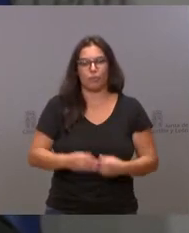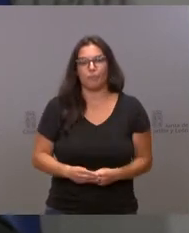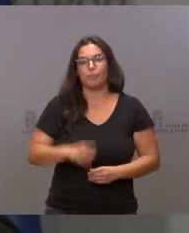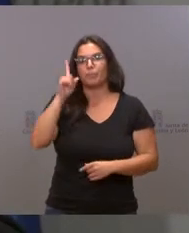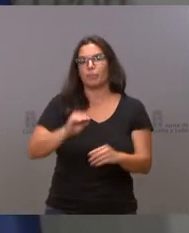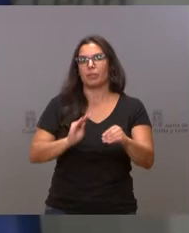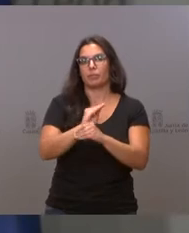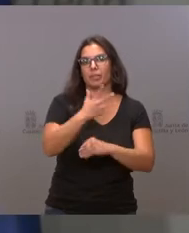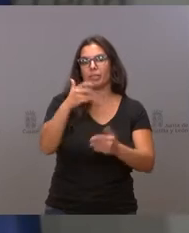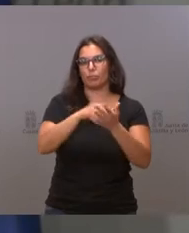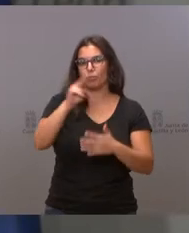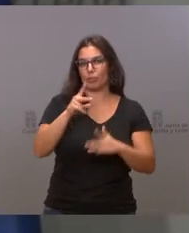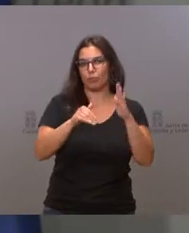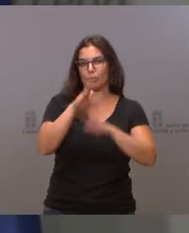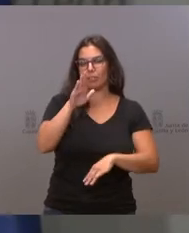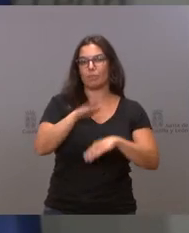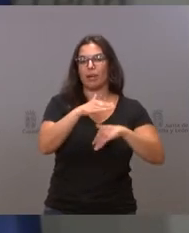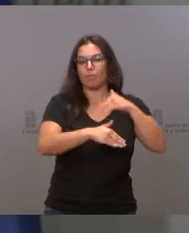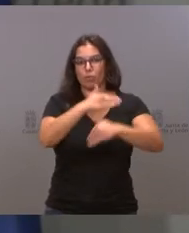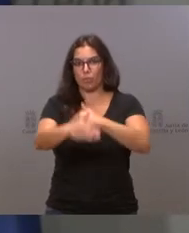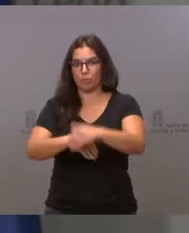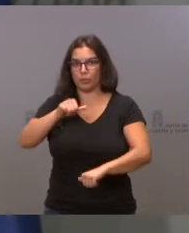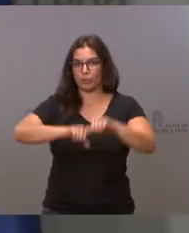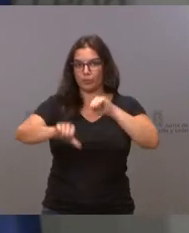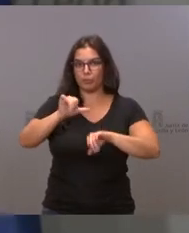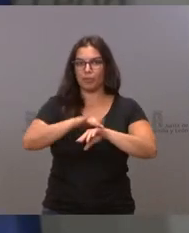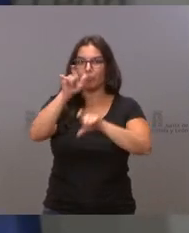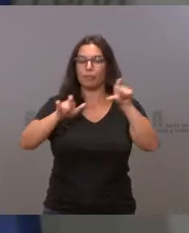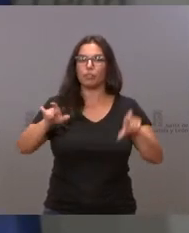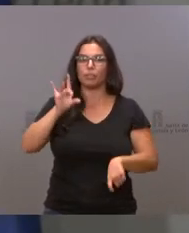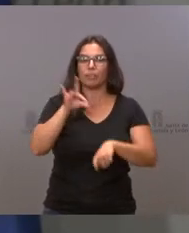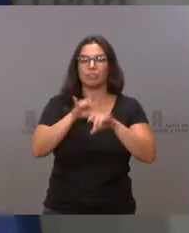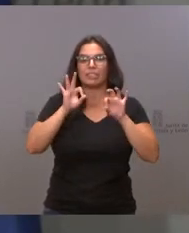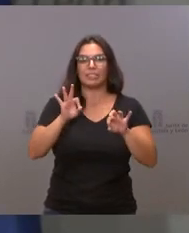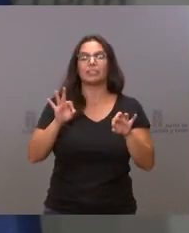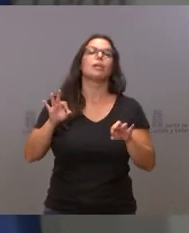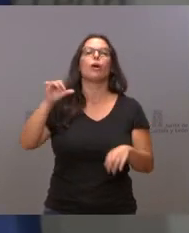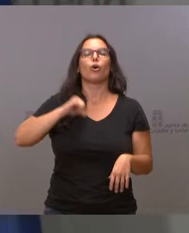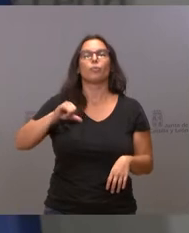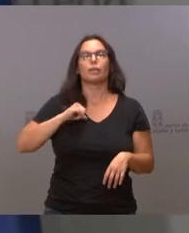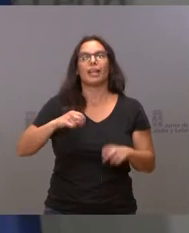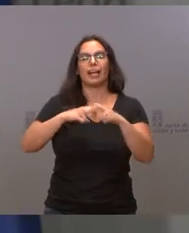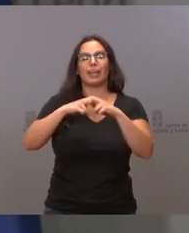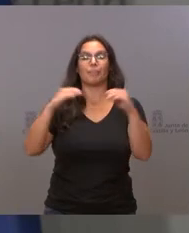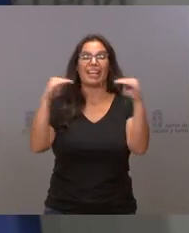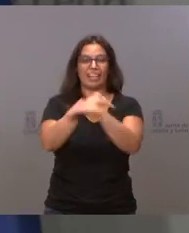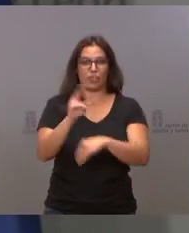más de medio millón de euros en procedimientos quirúrgicos para pacientes del Hospital Clínico Universitario de Valladolid.